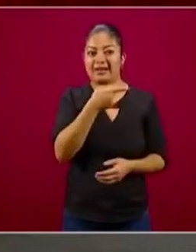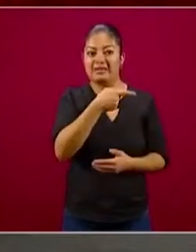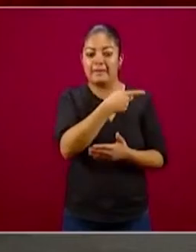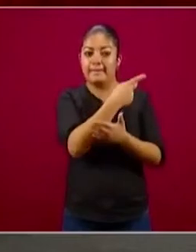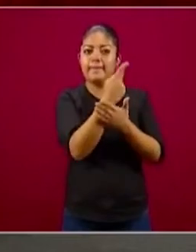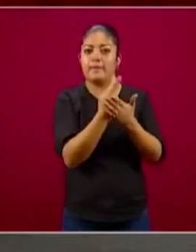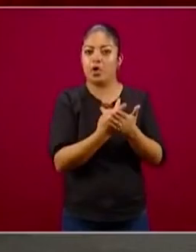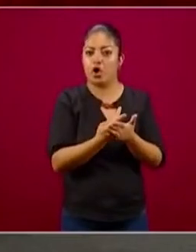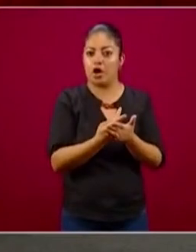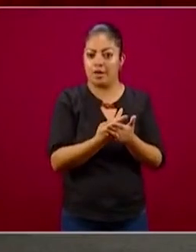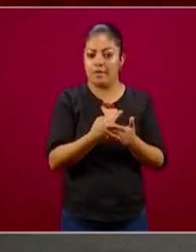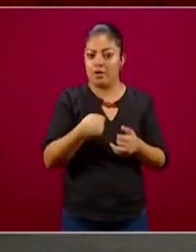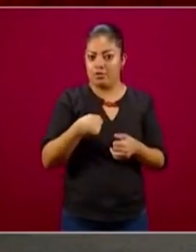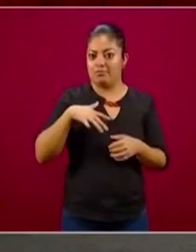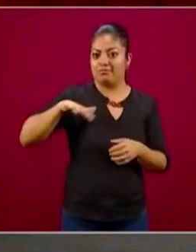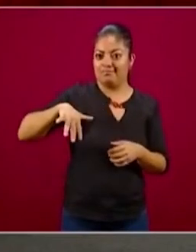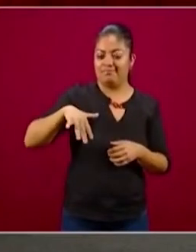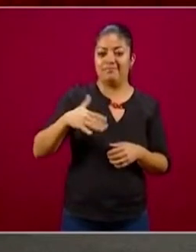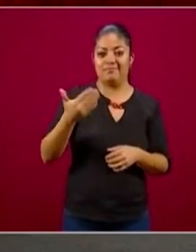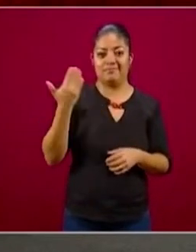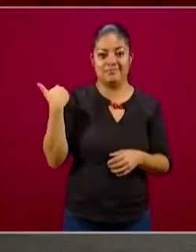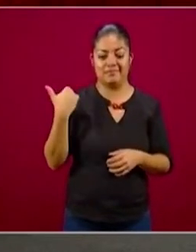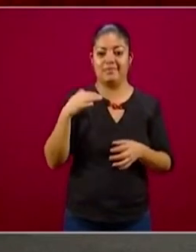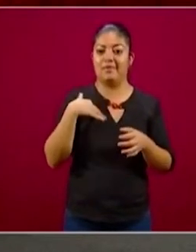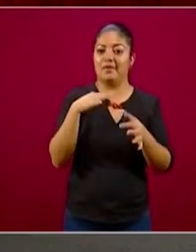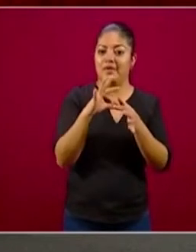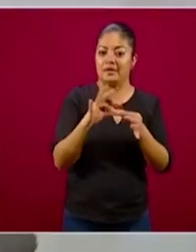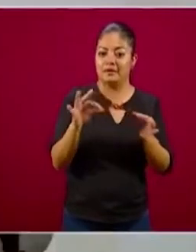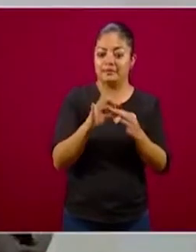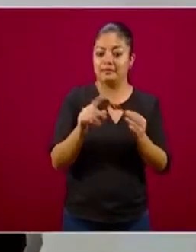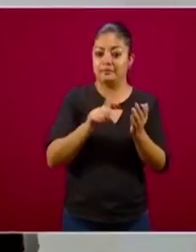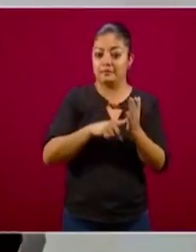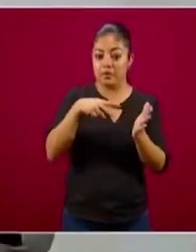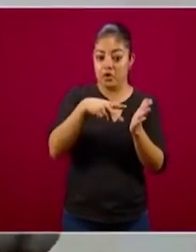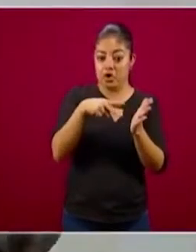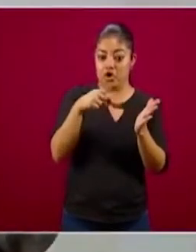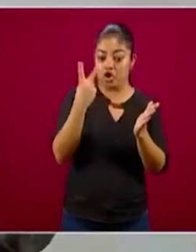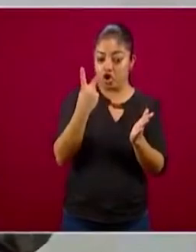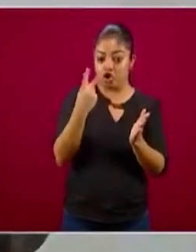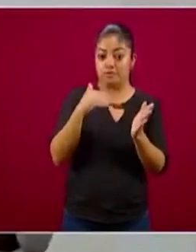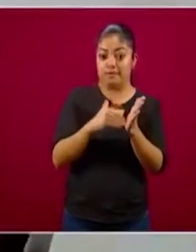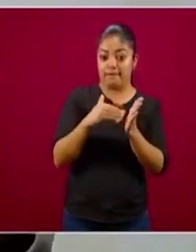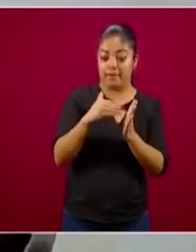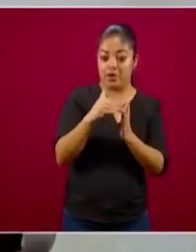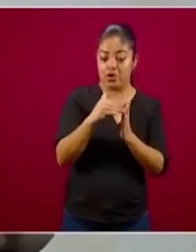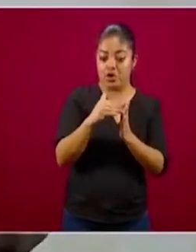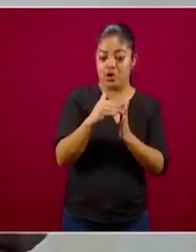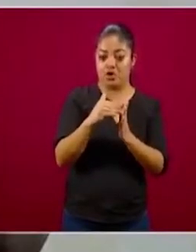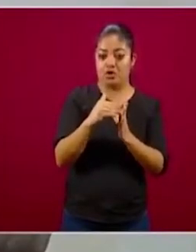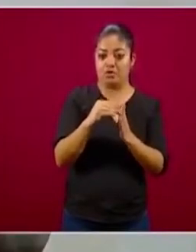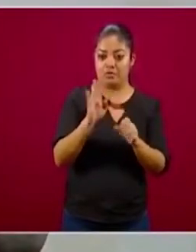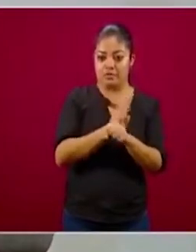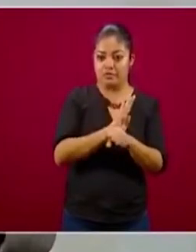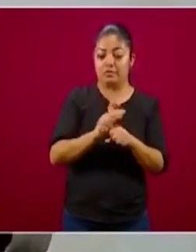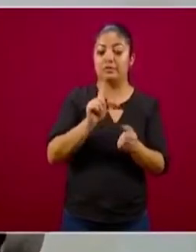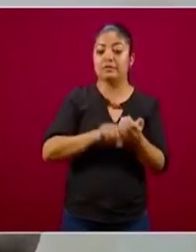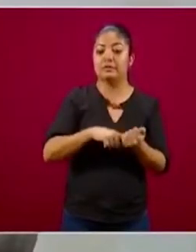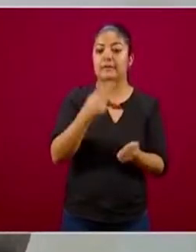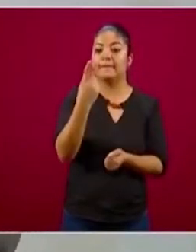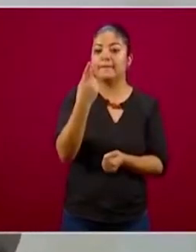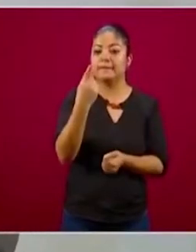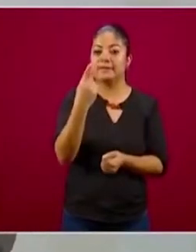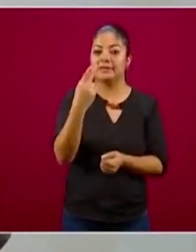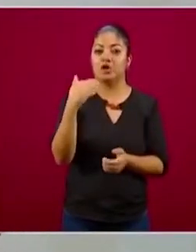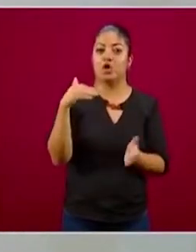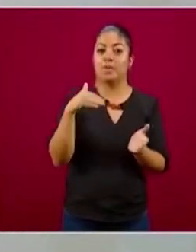Este programa, con sus dos millones de beneficiarios, deja 25 mil pesos de manera directa,